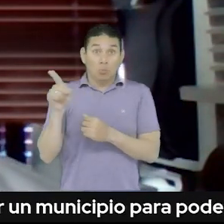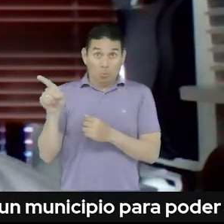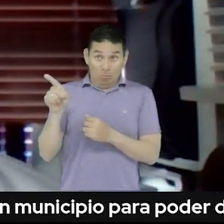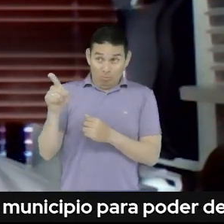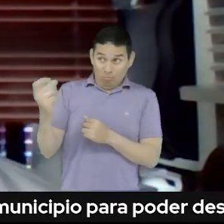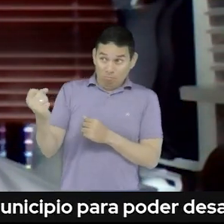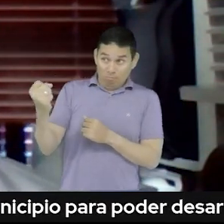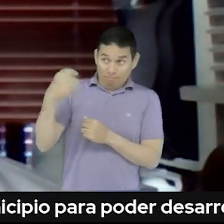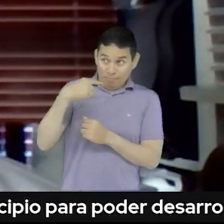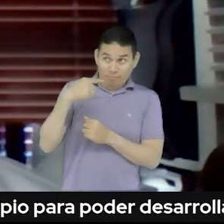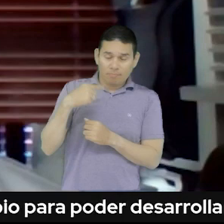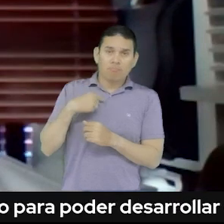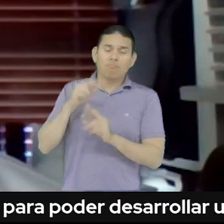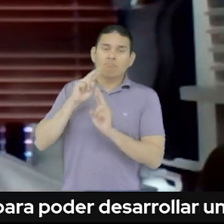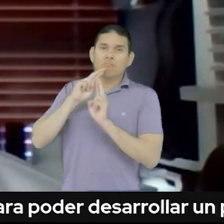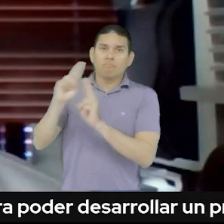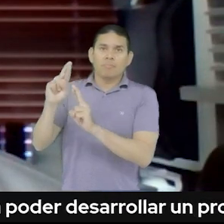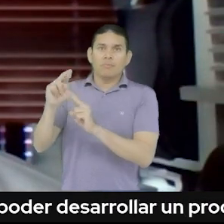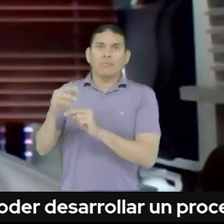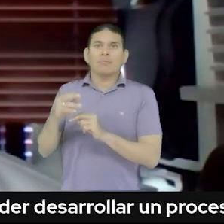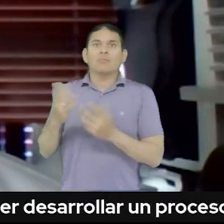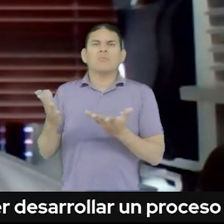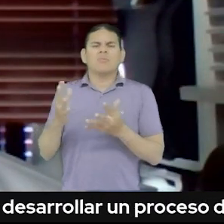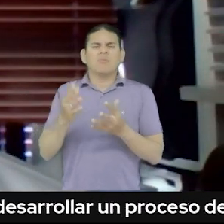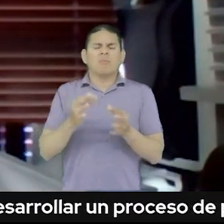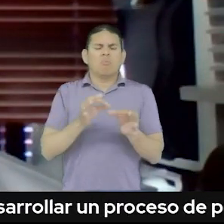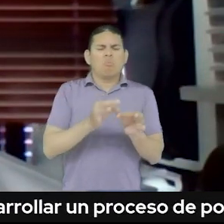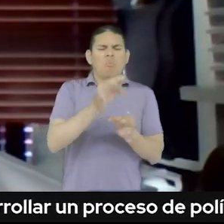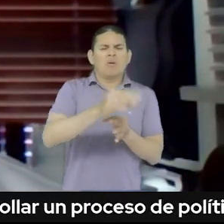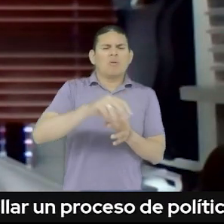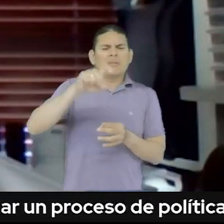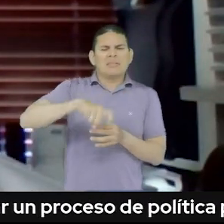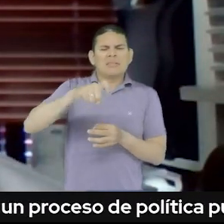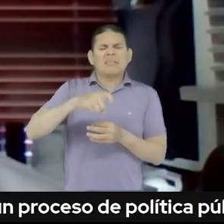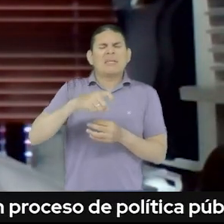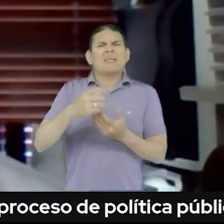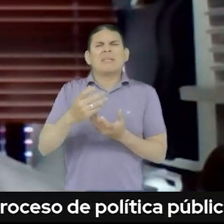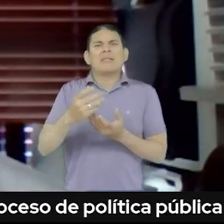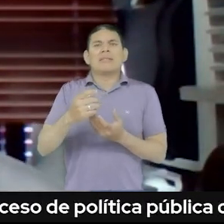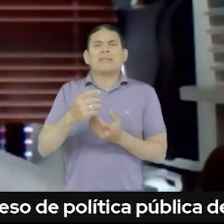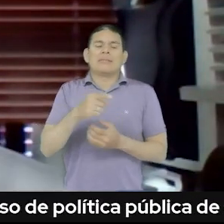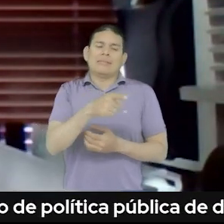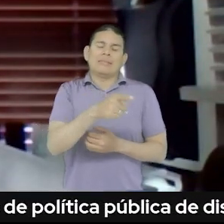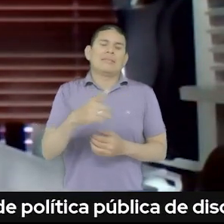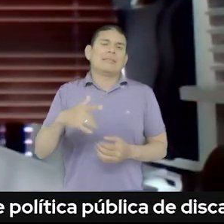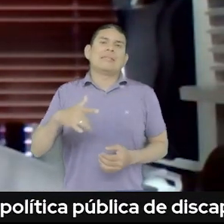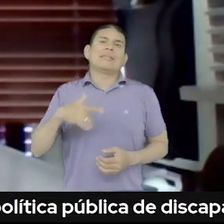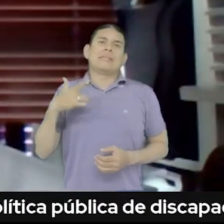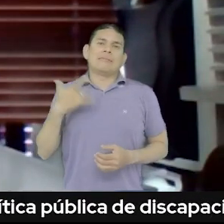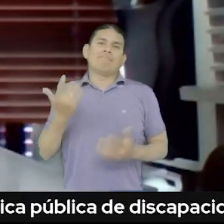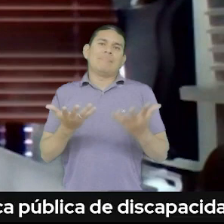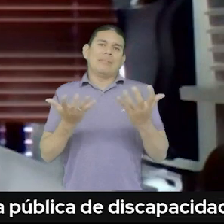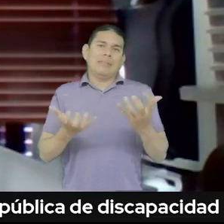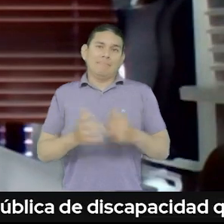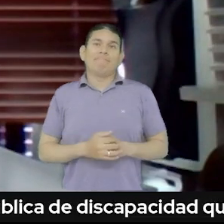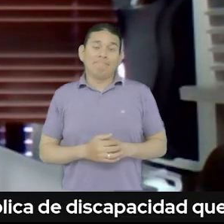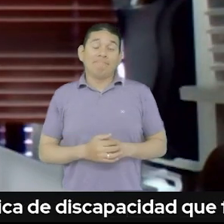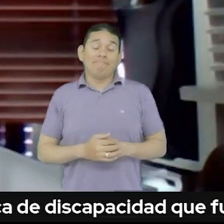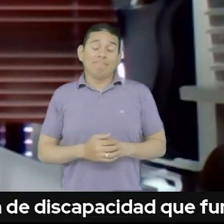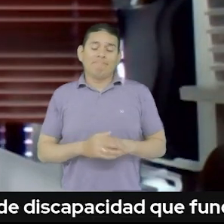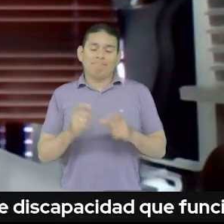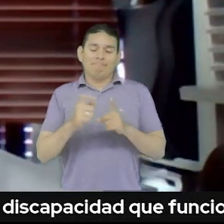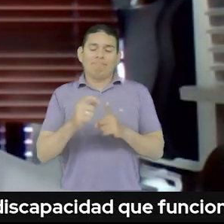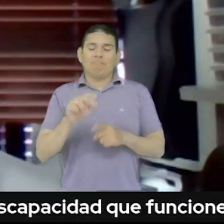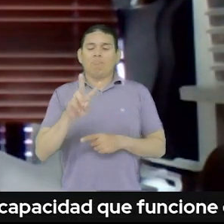pregunta que me haces, un municipio, un territorio debe tener primero que todo voluntad. Y esa palabra es muy importante